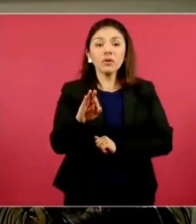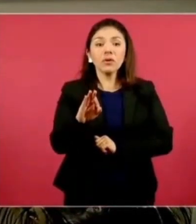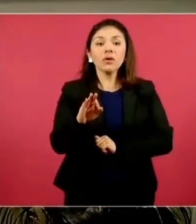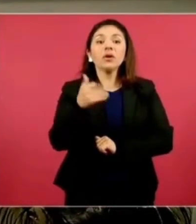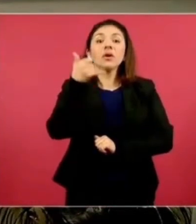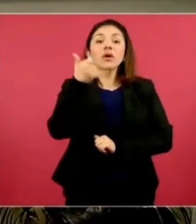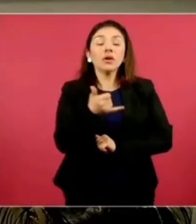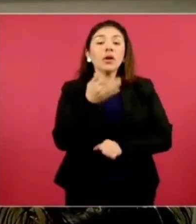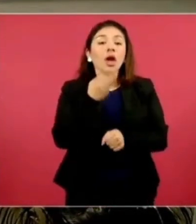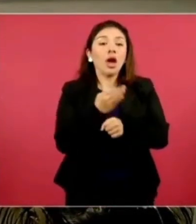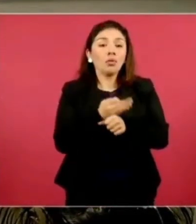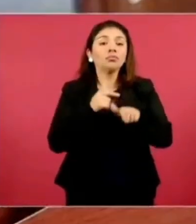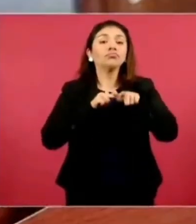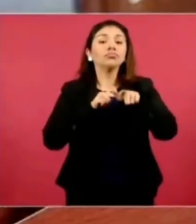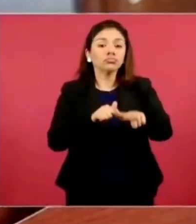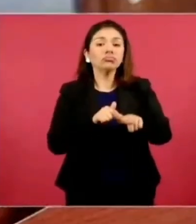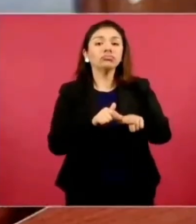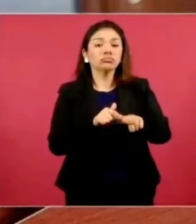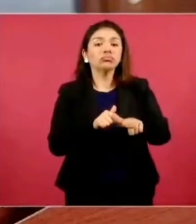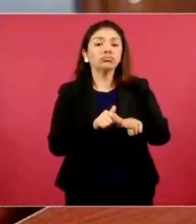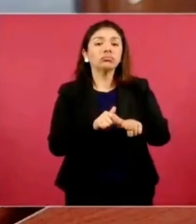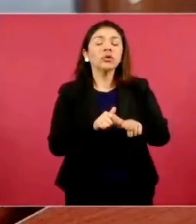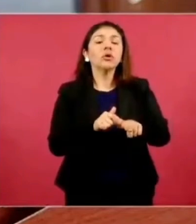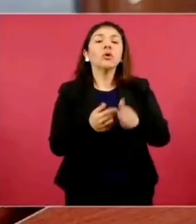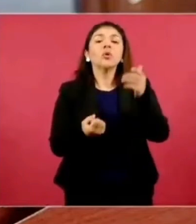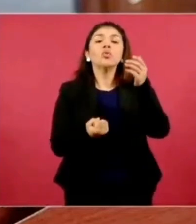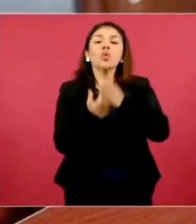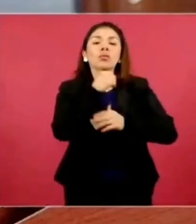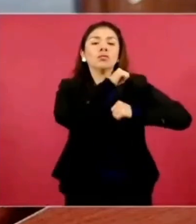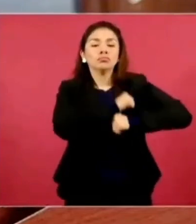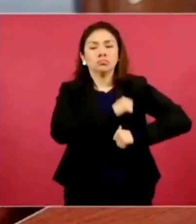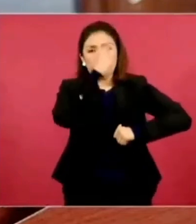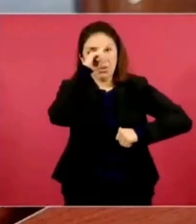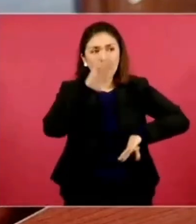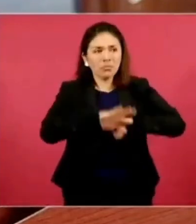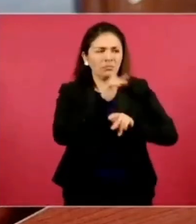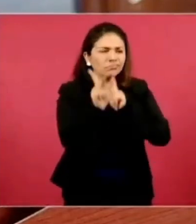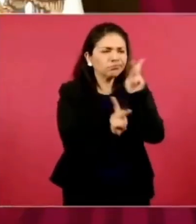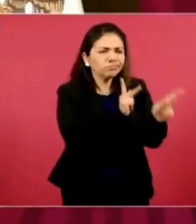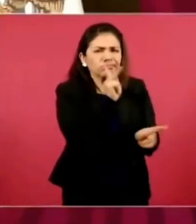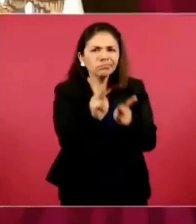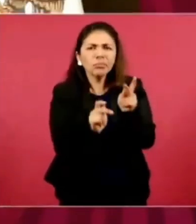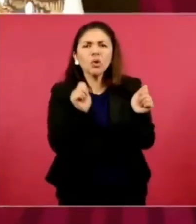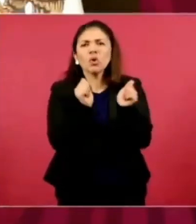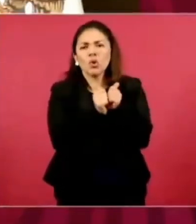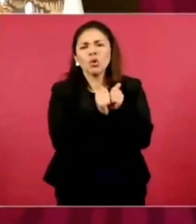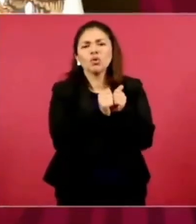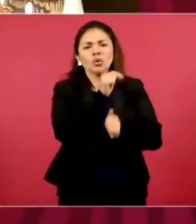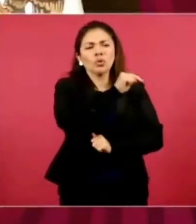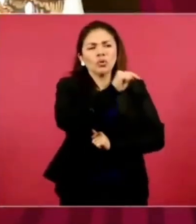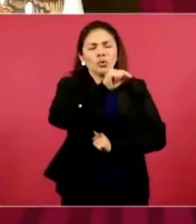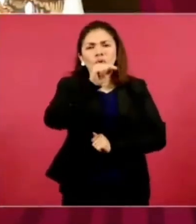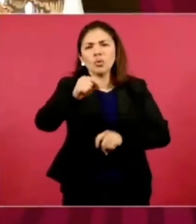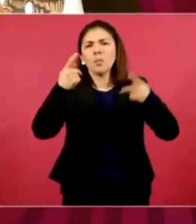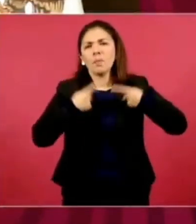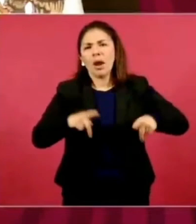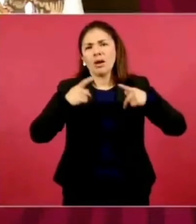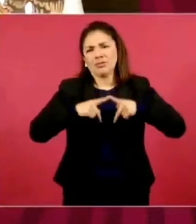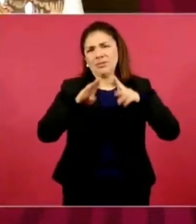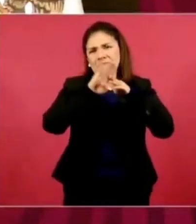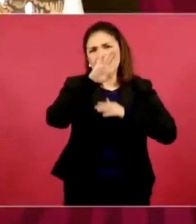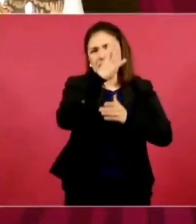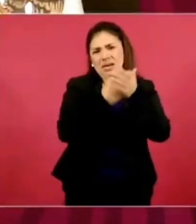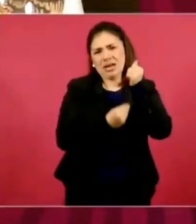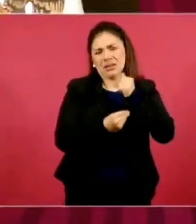todavía en este momento algunas nuevas diligencias de interrogatorio a algunos de los migrantes en este momento